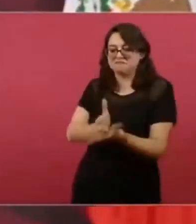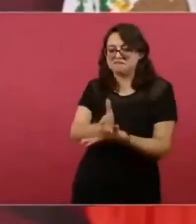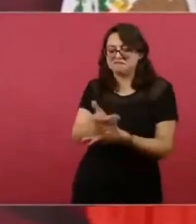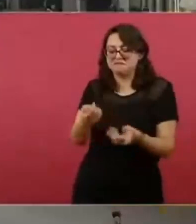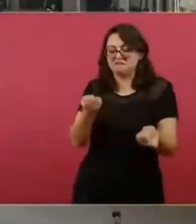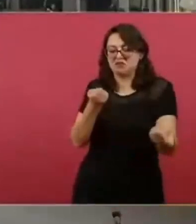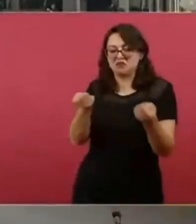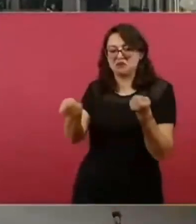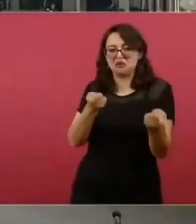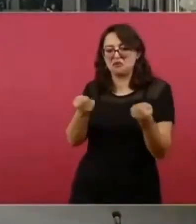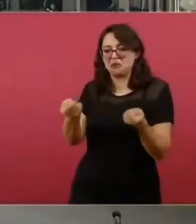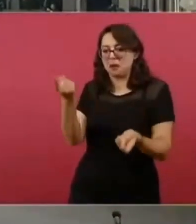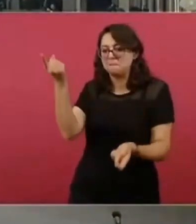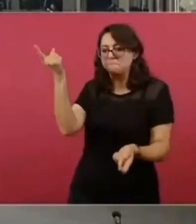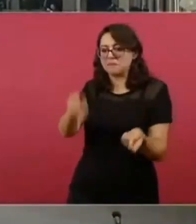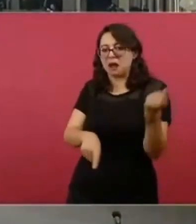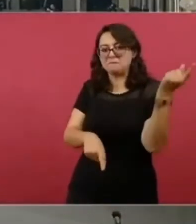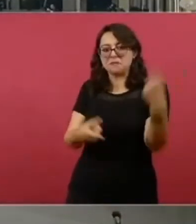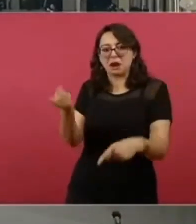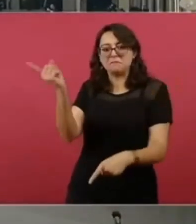O es lamentable.